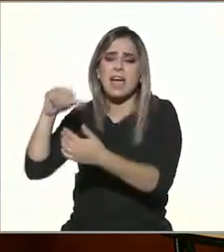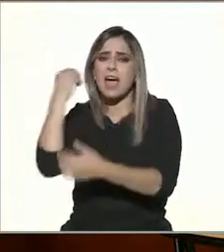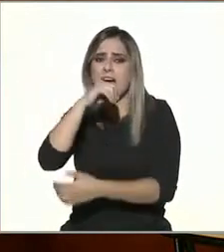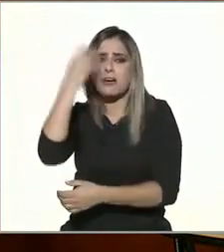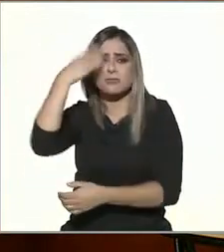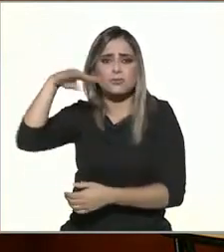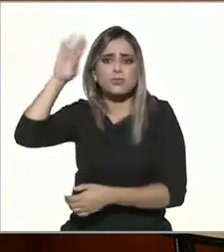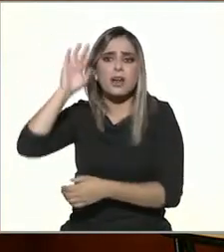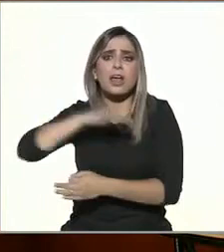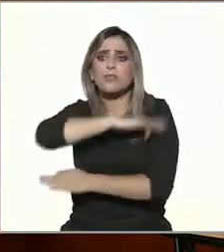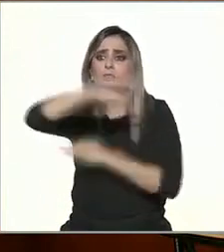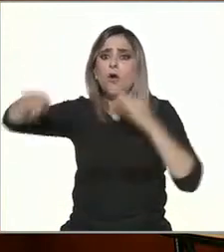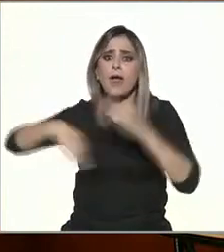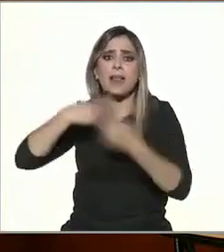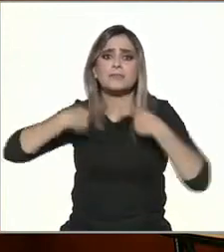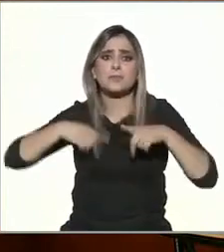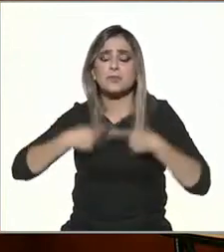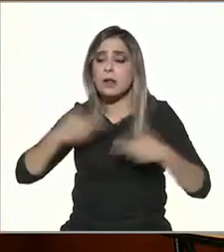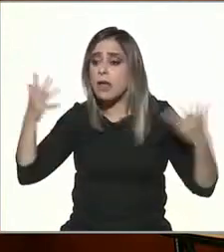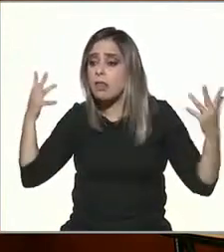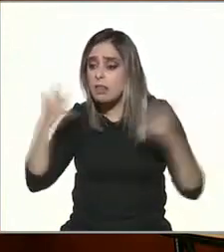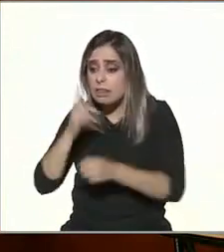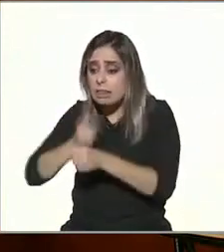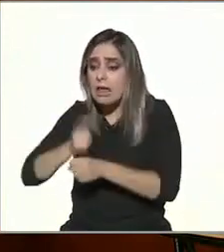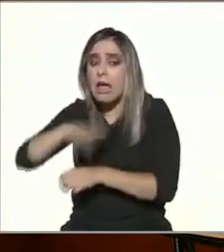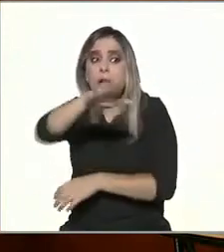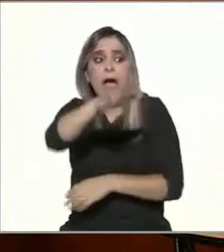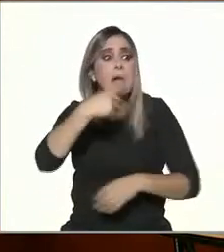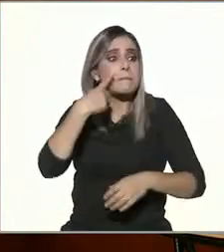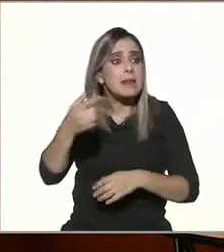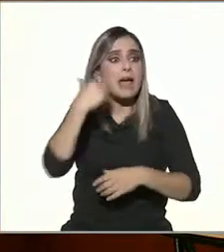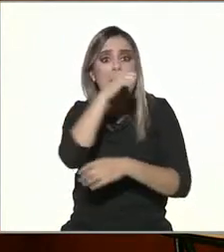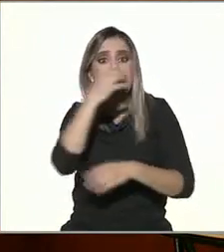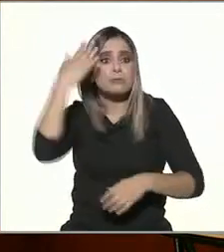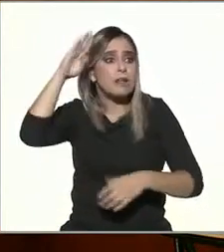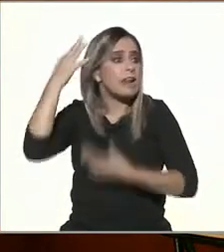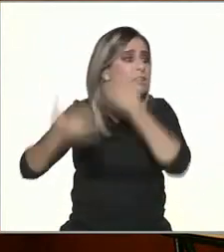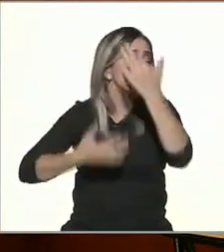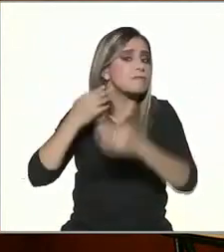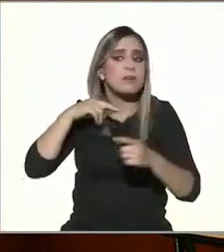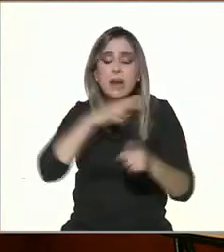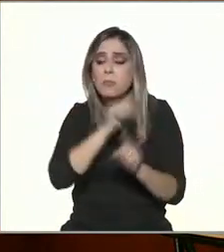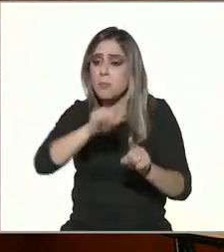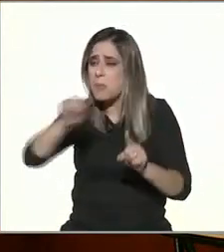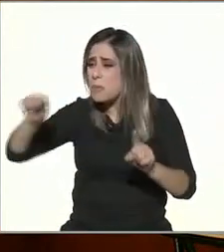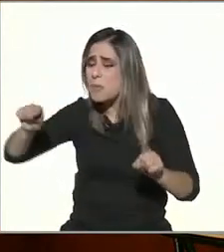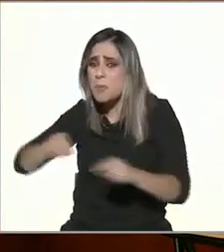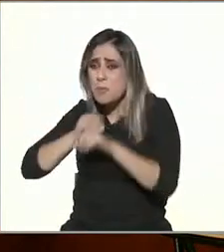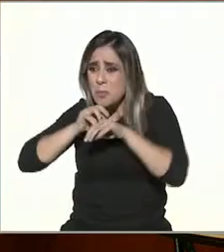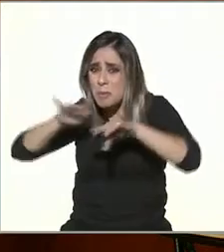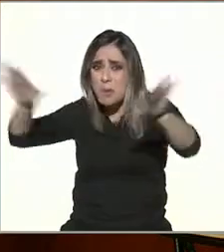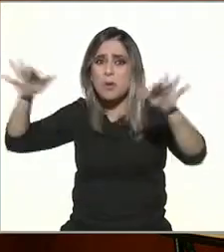todo el mundo en ese momento se entera de forma inmediata. ¿cuántos de nosotros no nos enteramos en tiempo real del incendio de la Catedral de Notre-Dame?